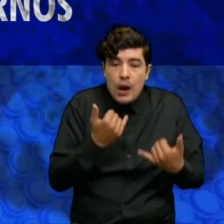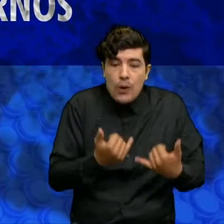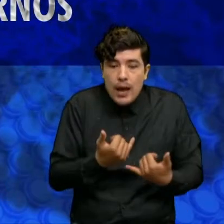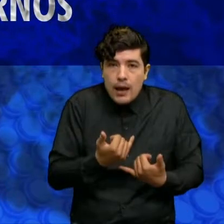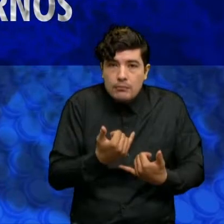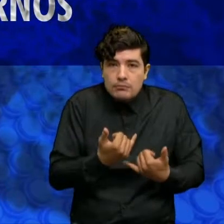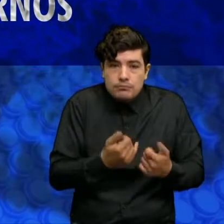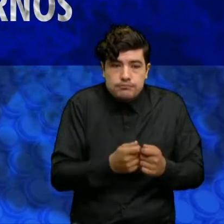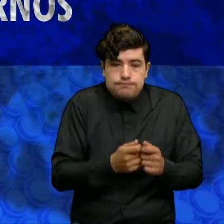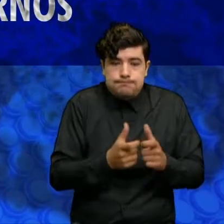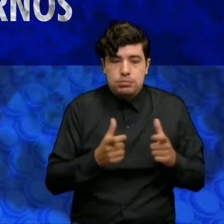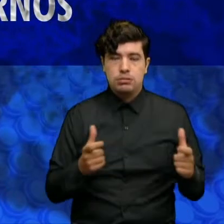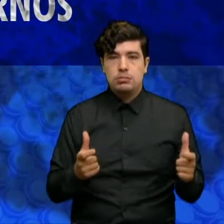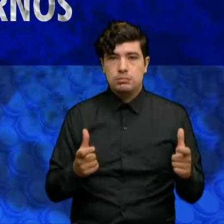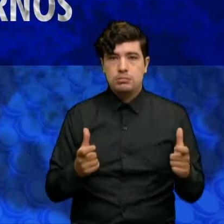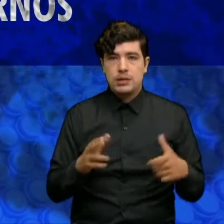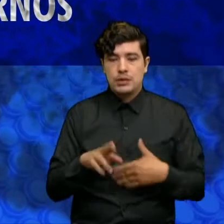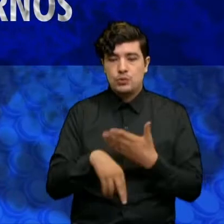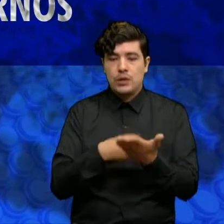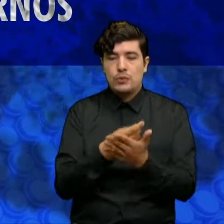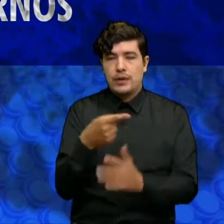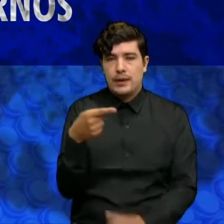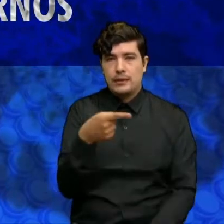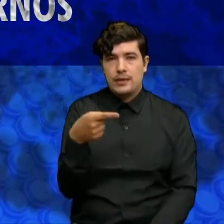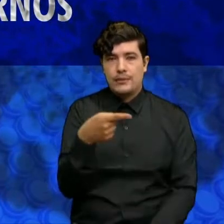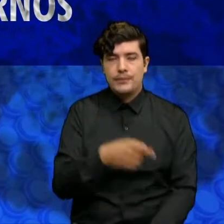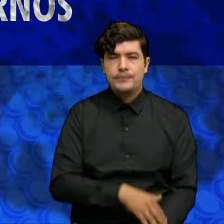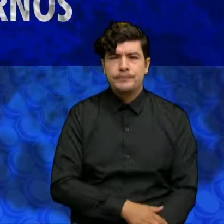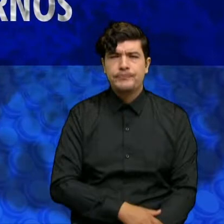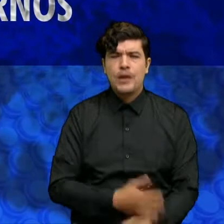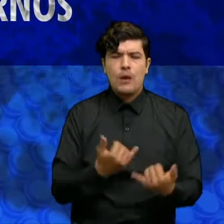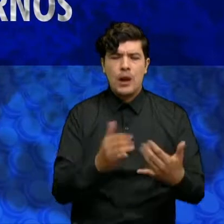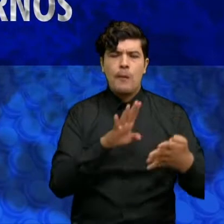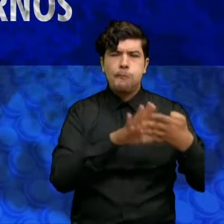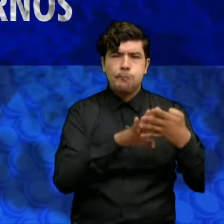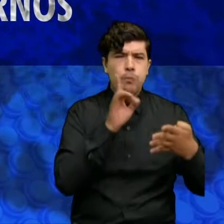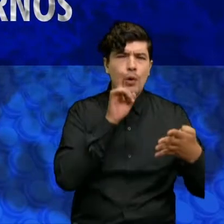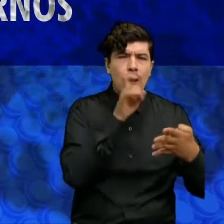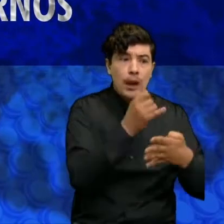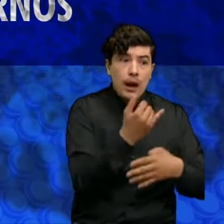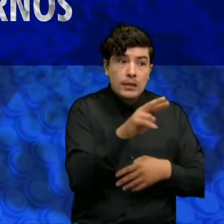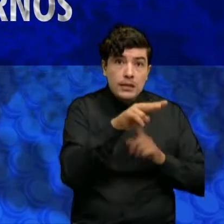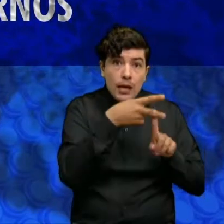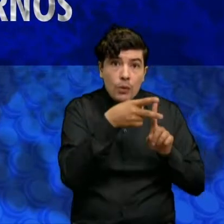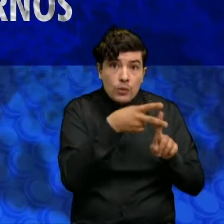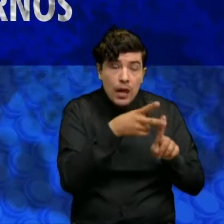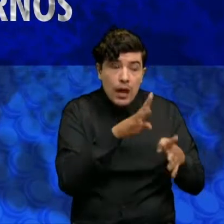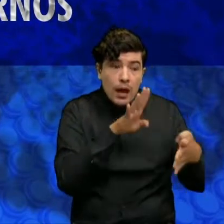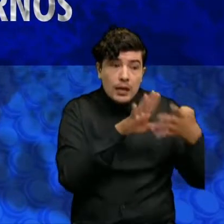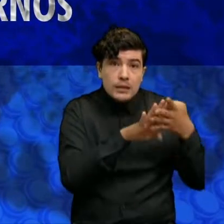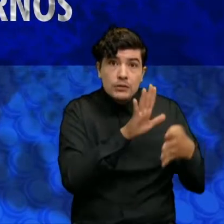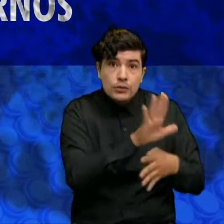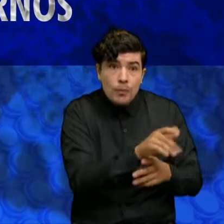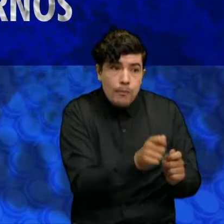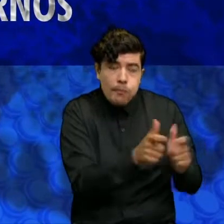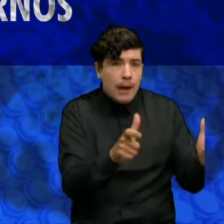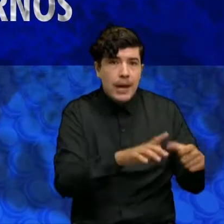dando en este momento nuevamente negativo. En este momento la cárcel modelo de Bucaramanga es la segunda cárcel más contagiada del país.